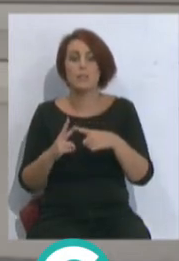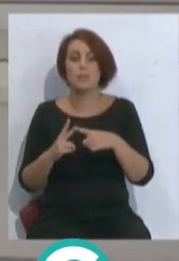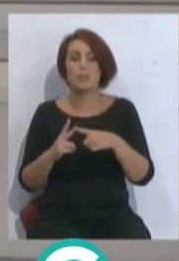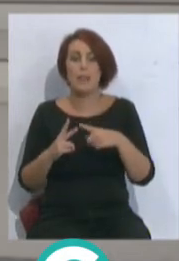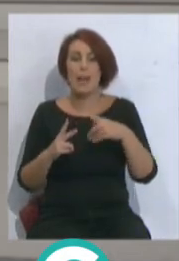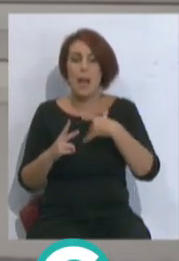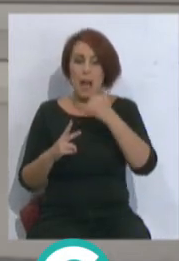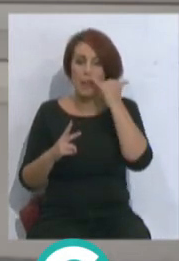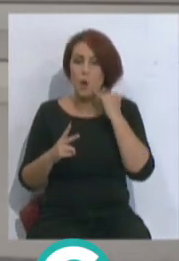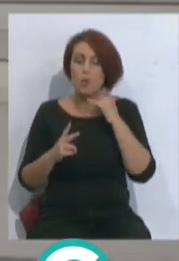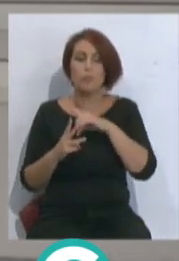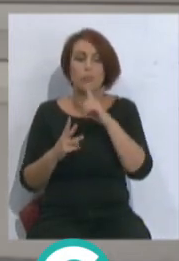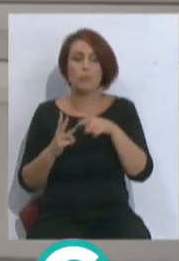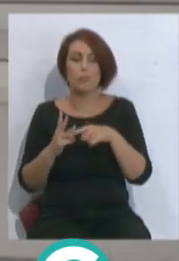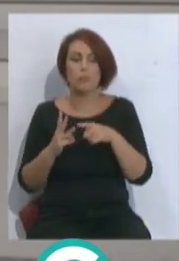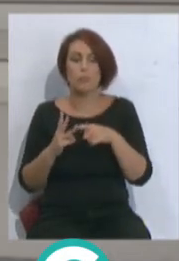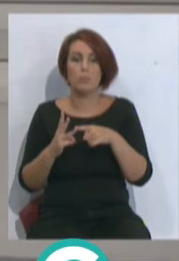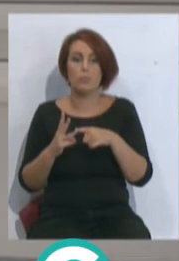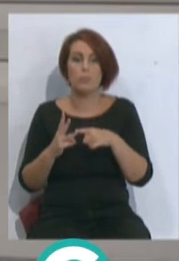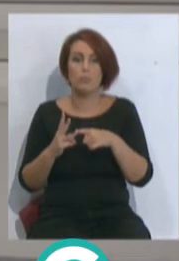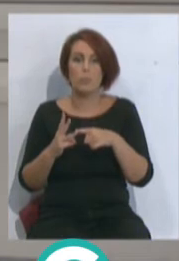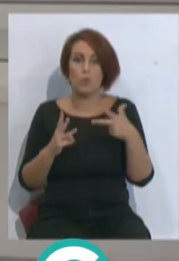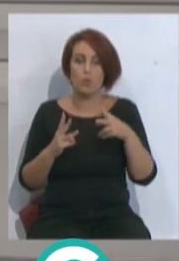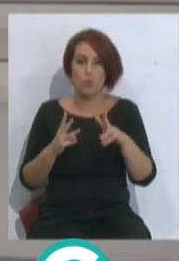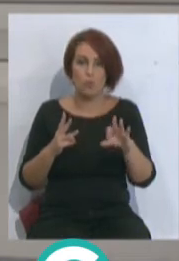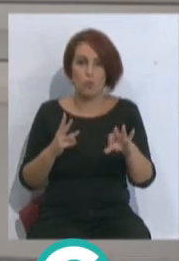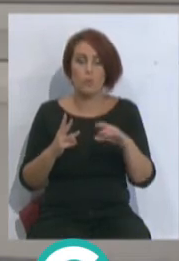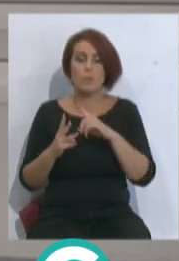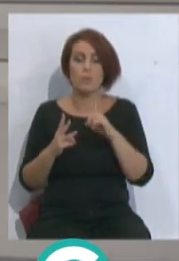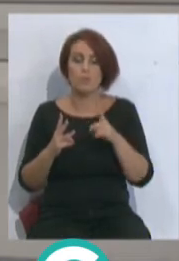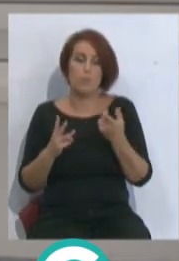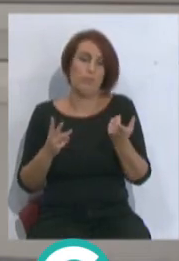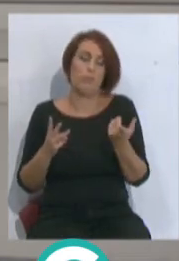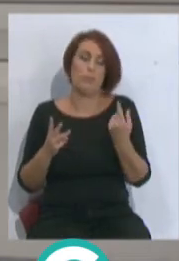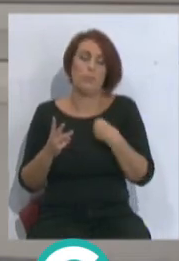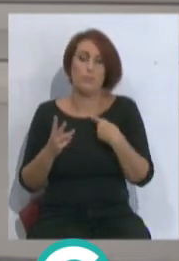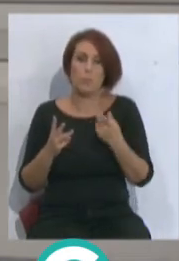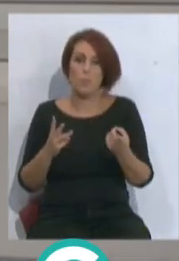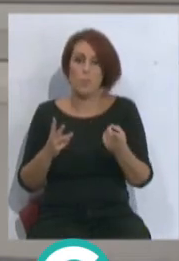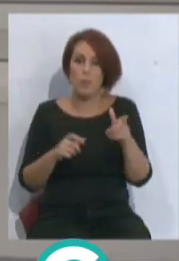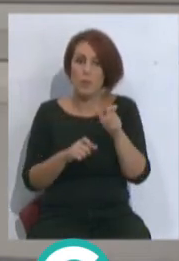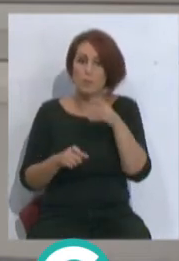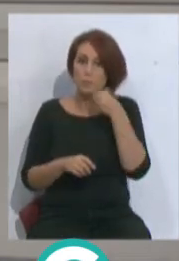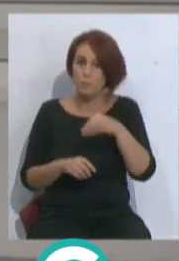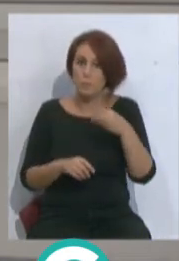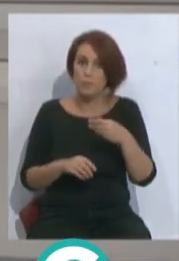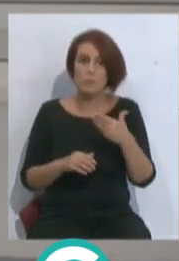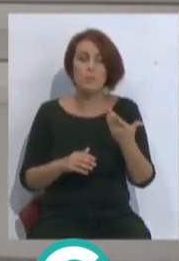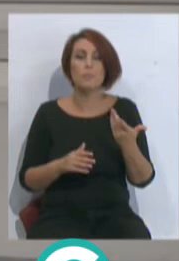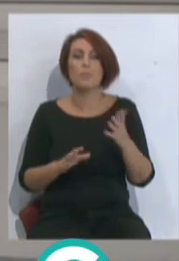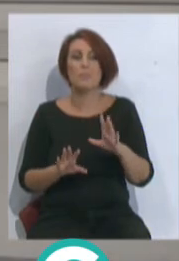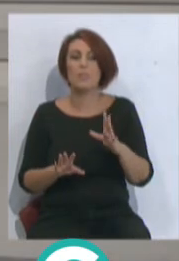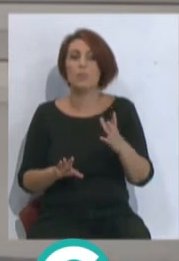Martín Calderón, la de Víctor Chus, o sea, son gente más joven pero que